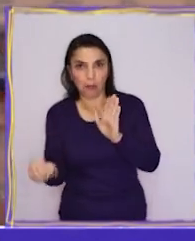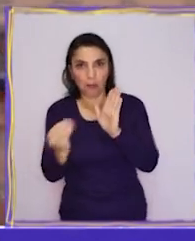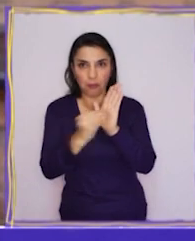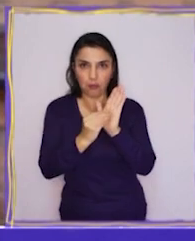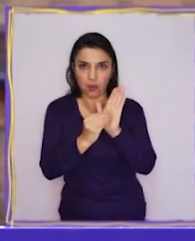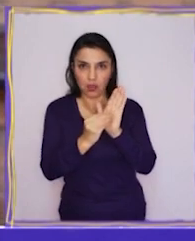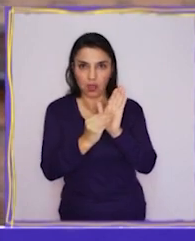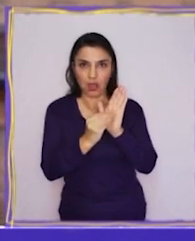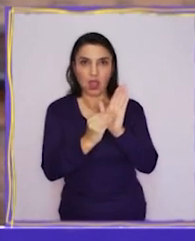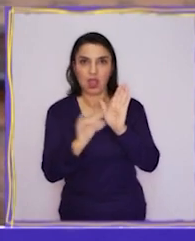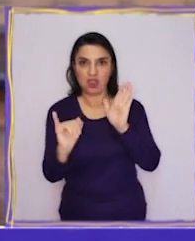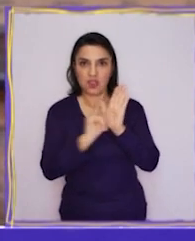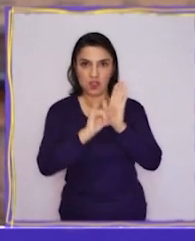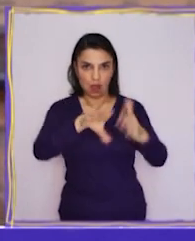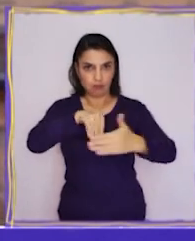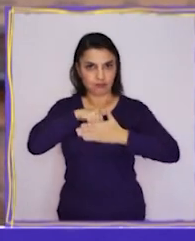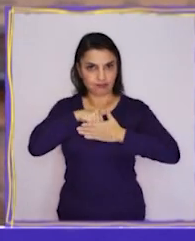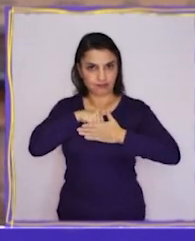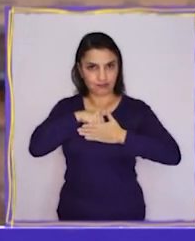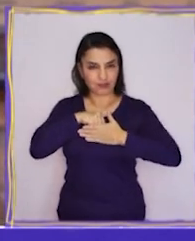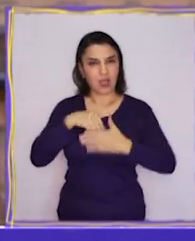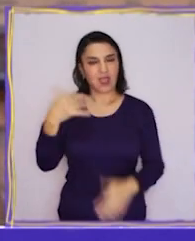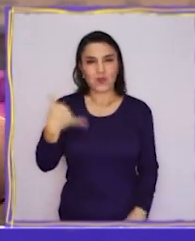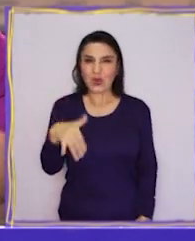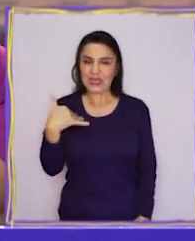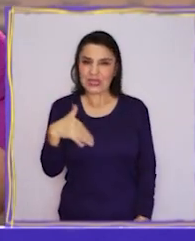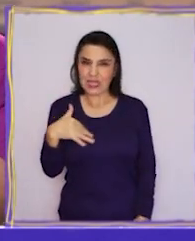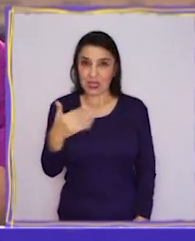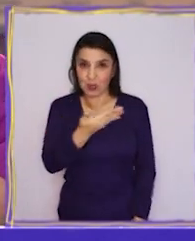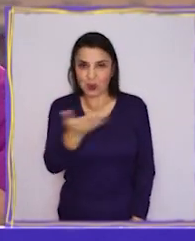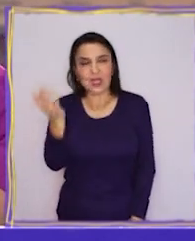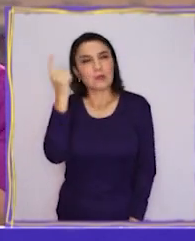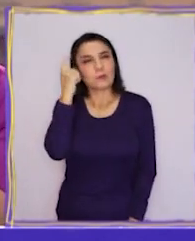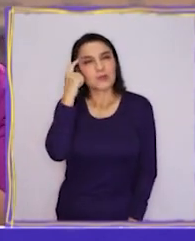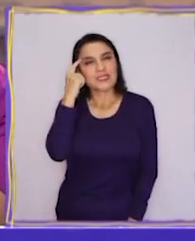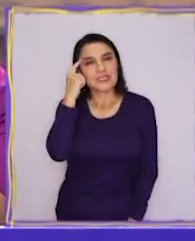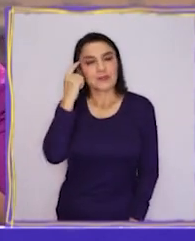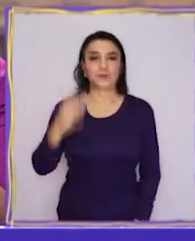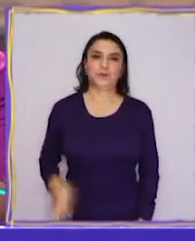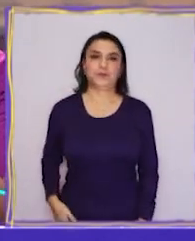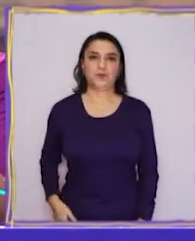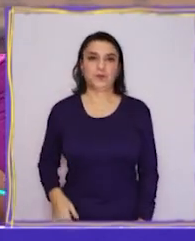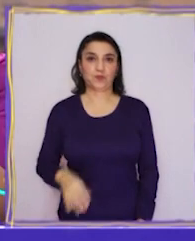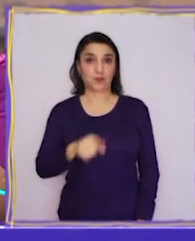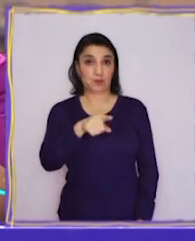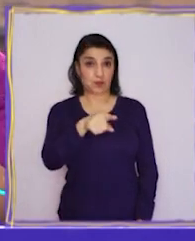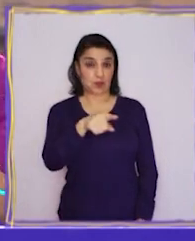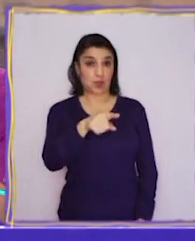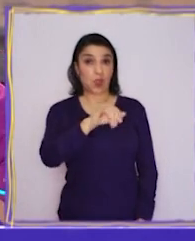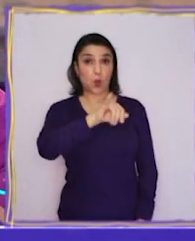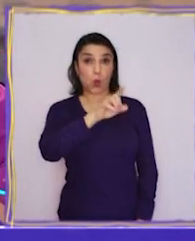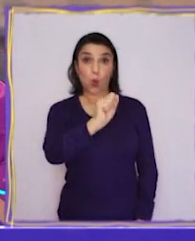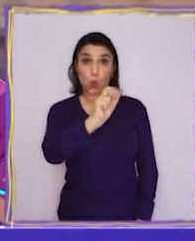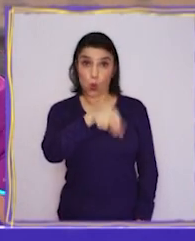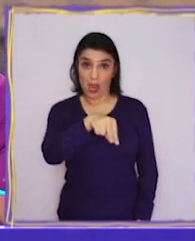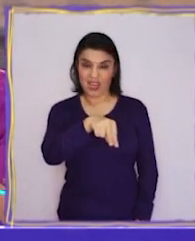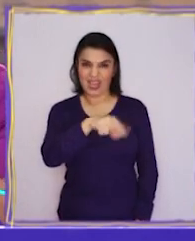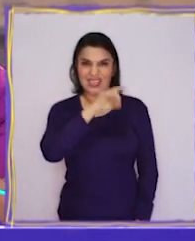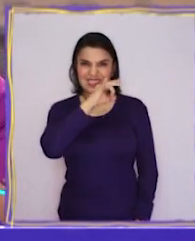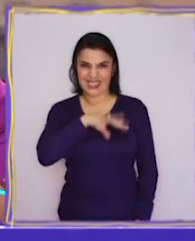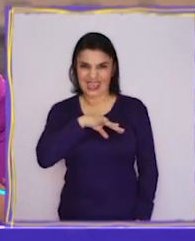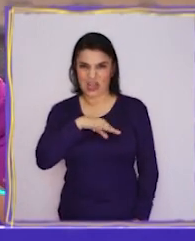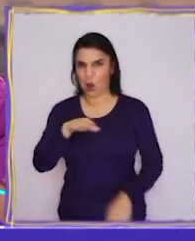forman parte muy importante de nosotros. A ver, ¿qué piensan ustedes? Si Juan es chileno,